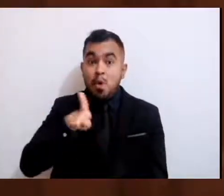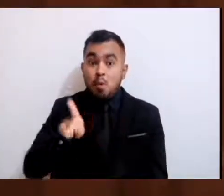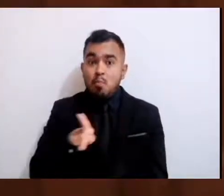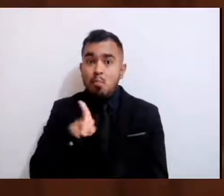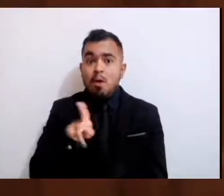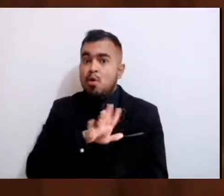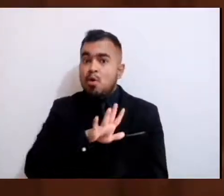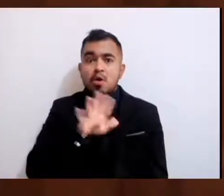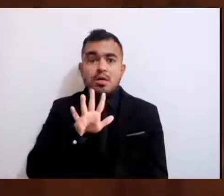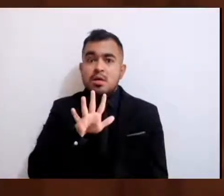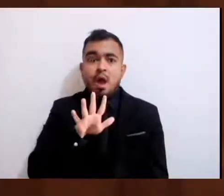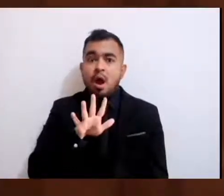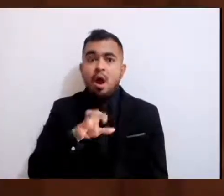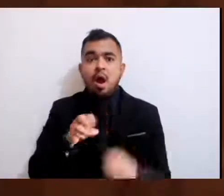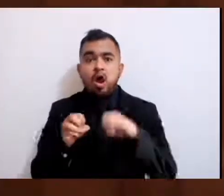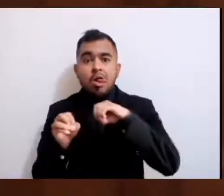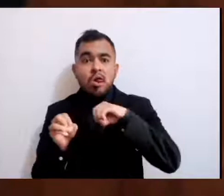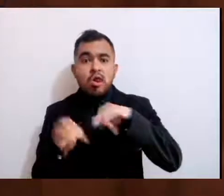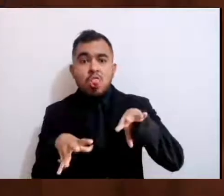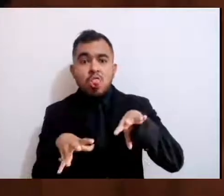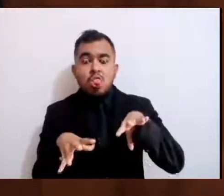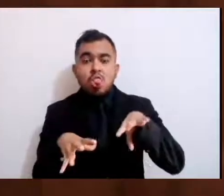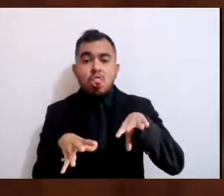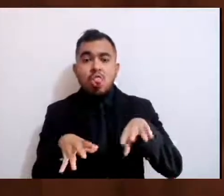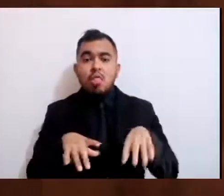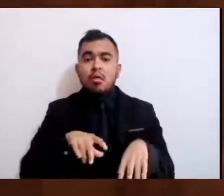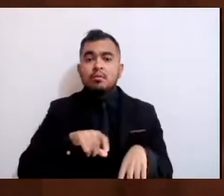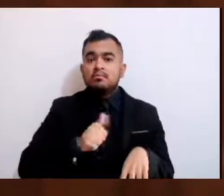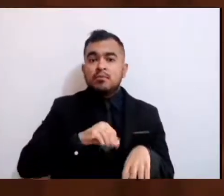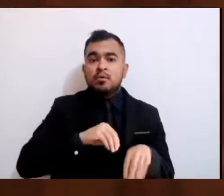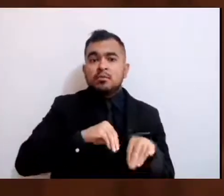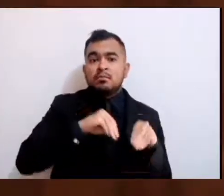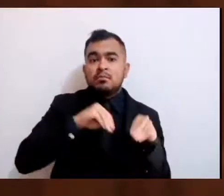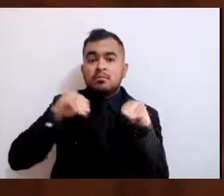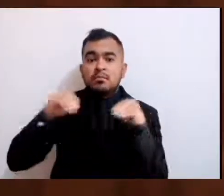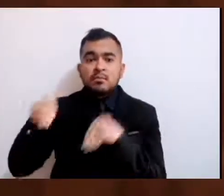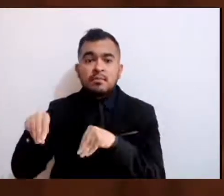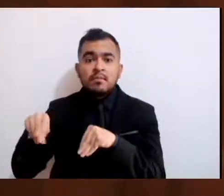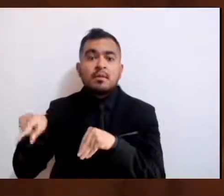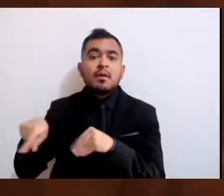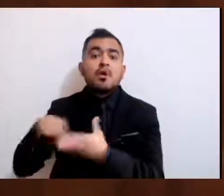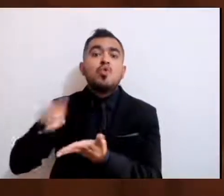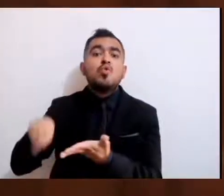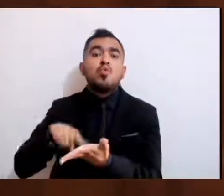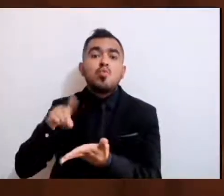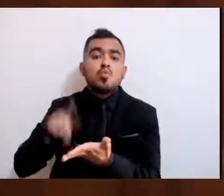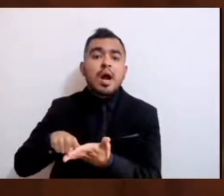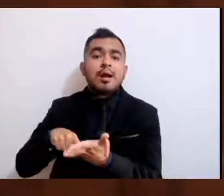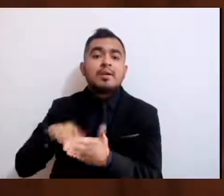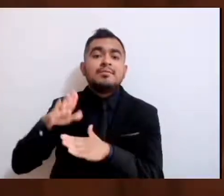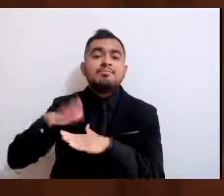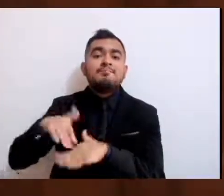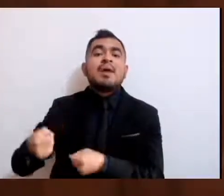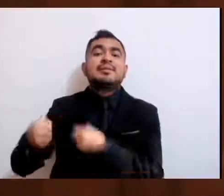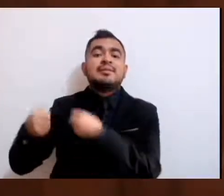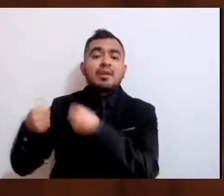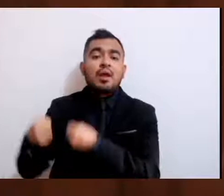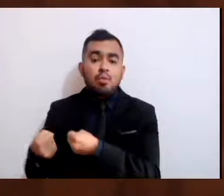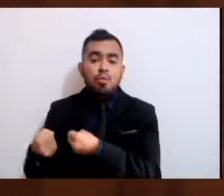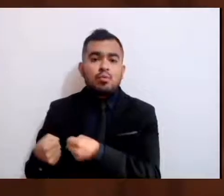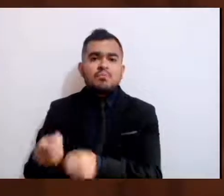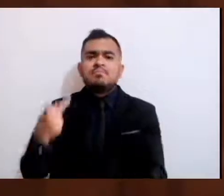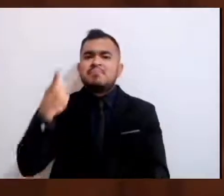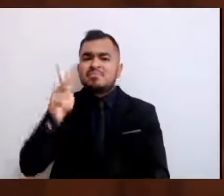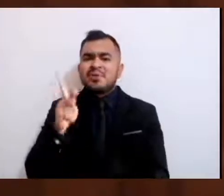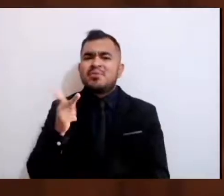desplazando a lugares, entre comillas, más seguros, pero lo que pasó y las escenas que